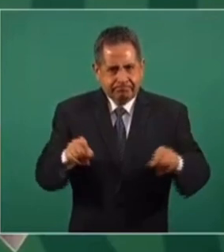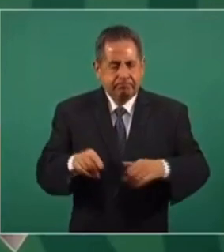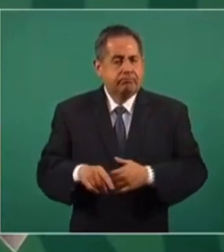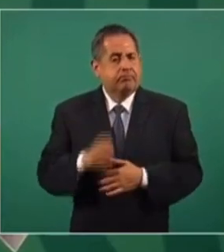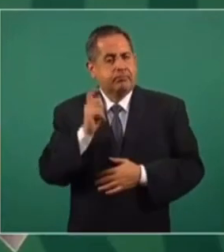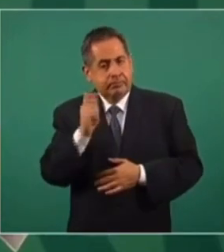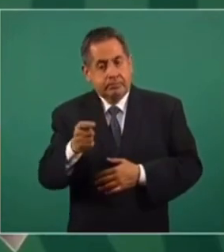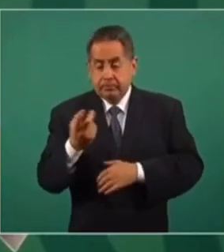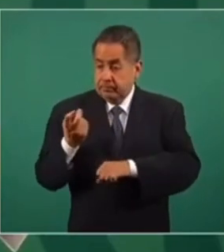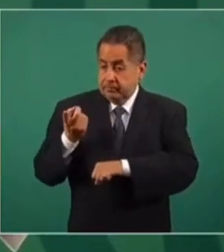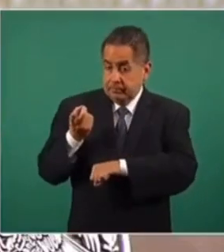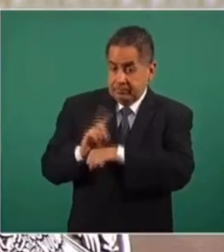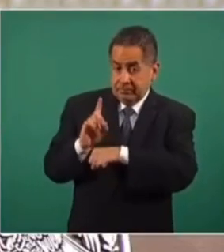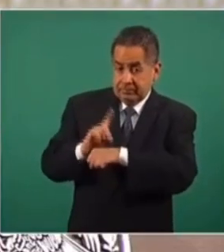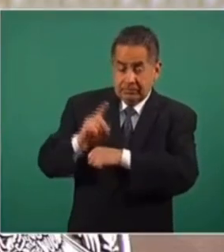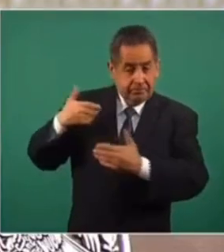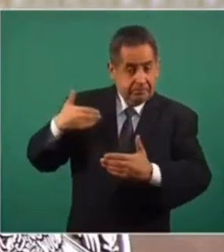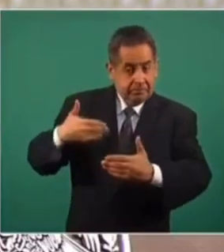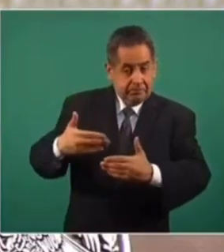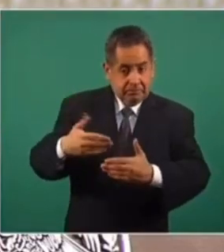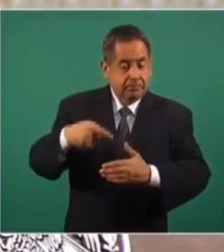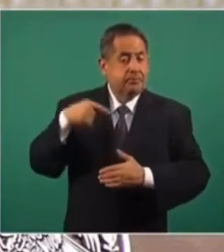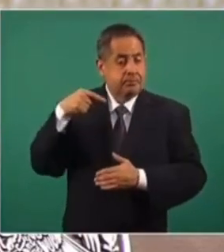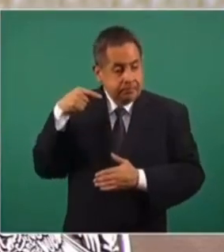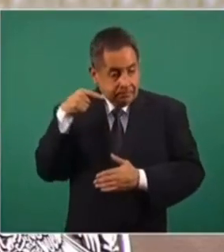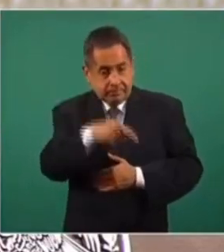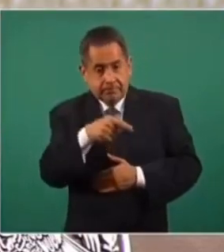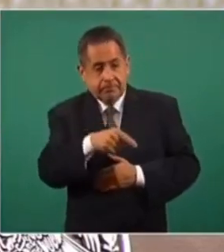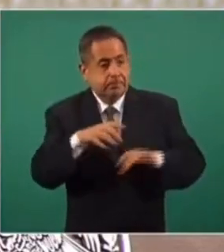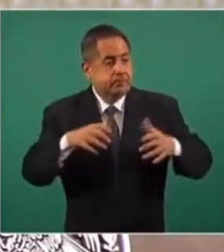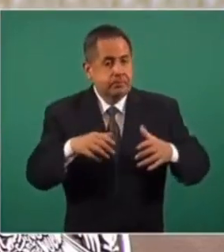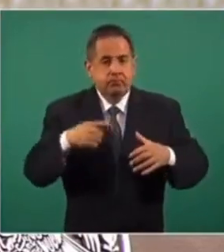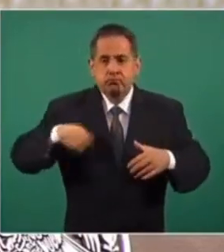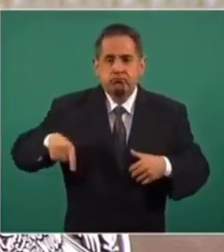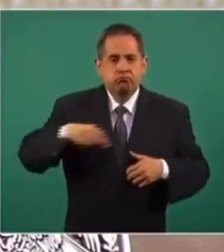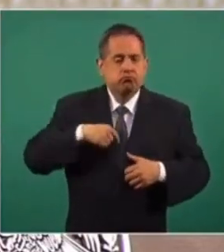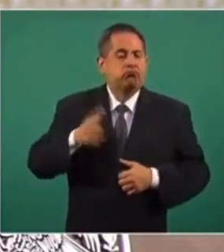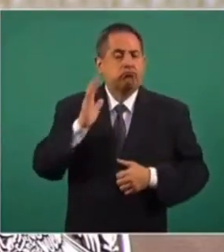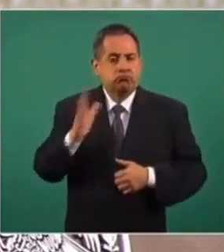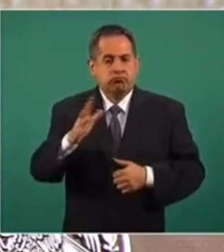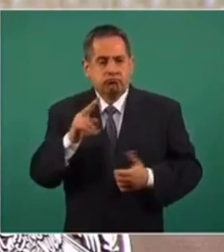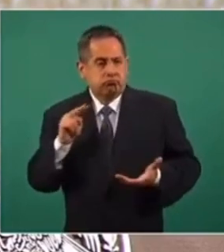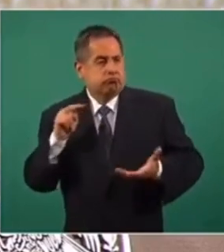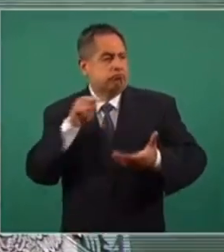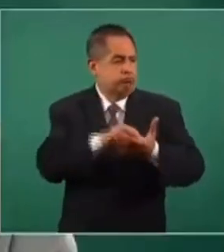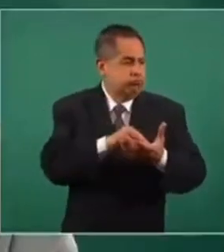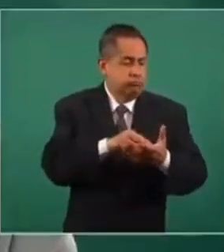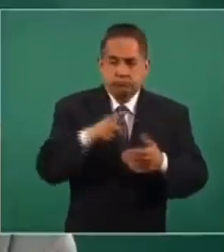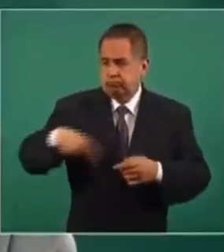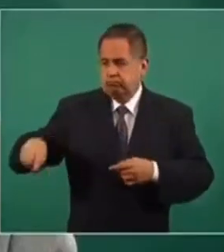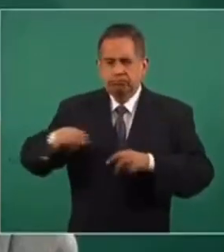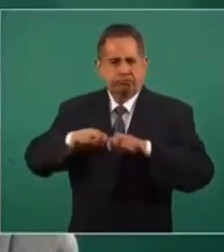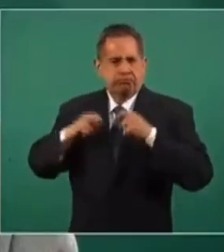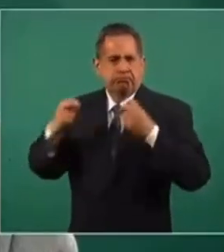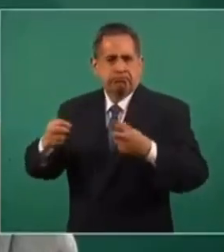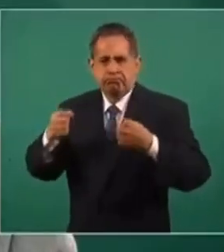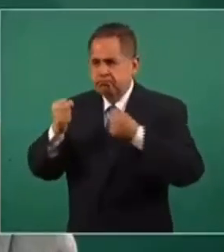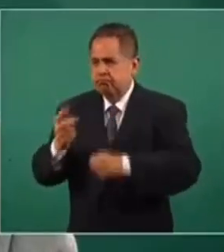de que sucedió este evento, hemos estado en el Gabinete de Seguridad